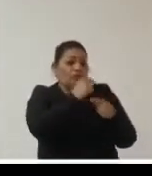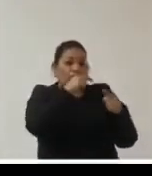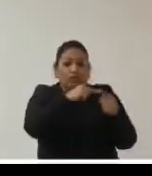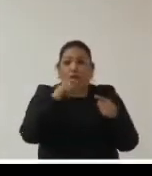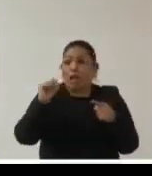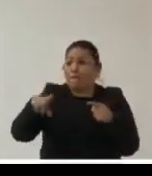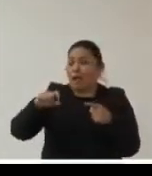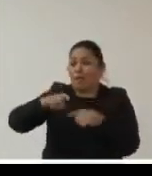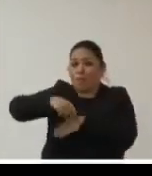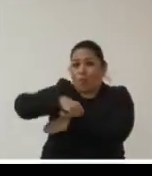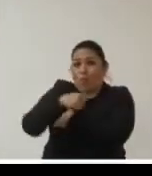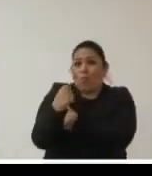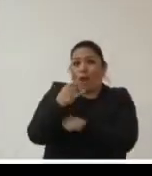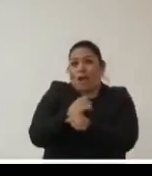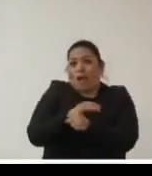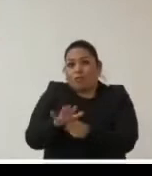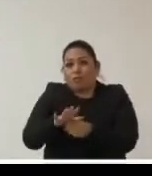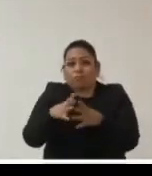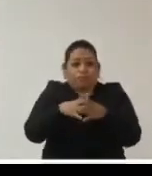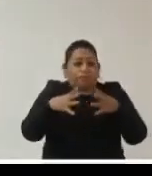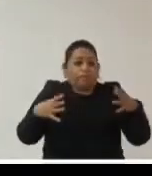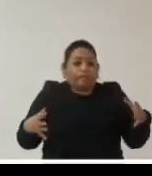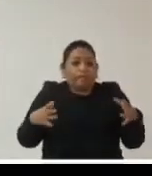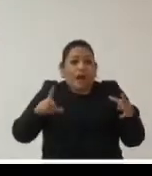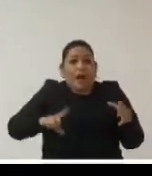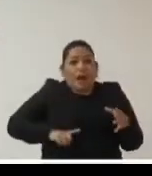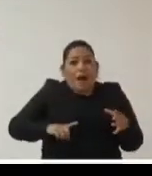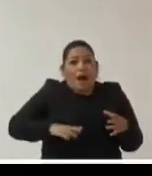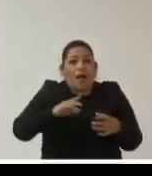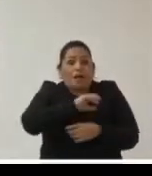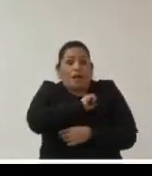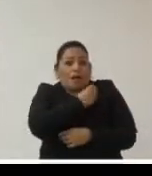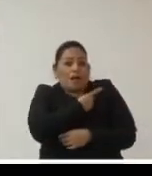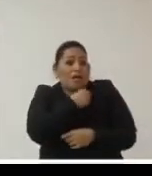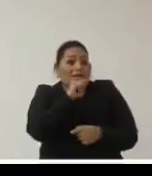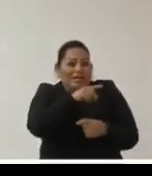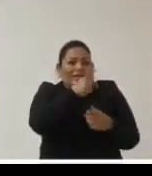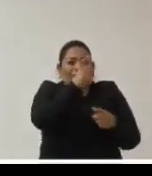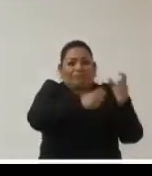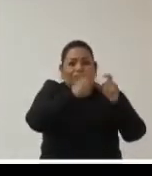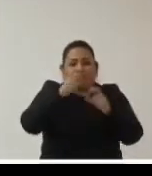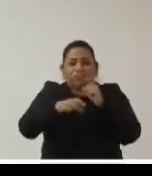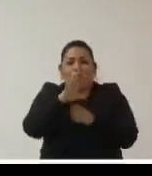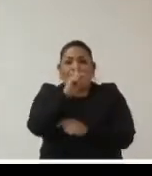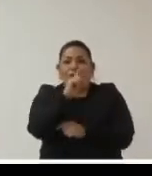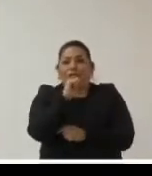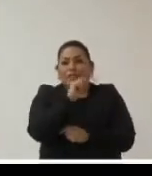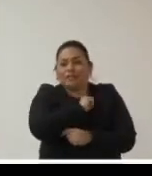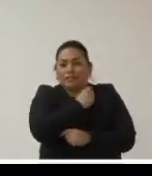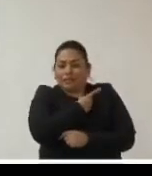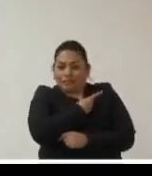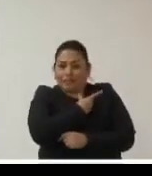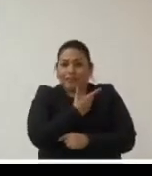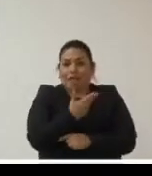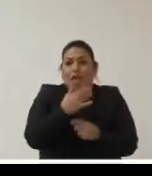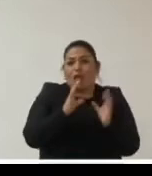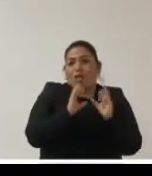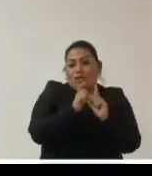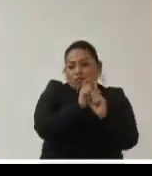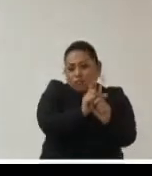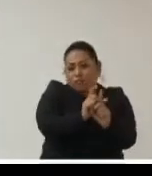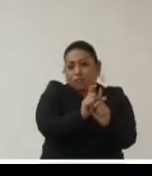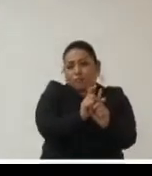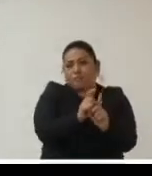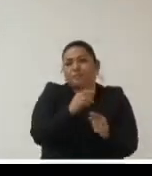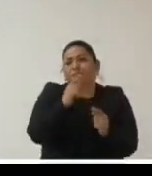tiempo que se hacía con las garantías suficientes del dato de salud especialmente protegidos el derecho fundamental a la protección de